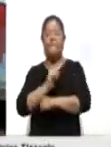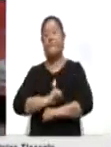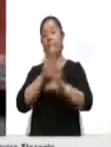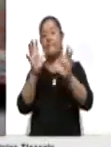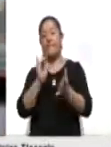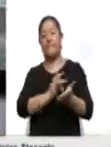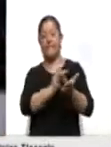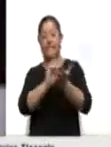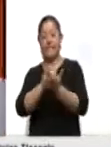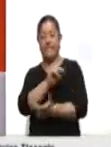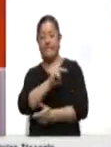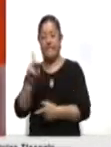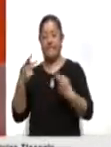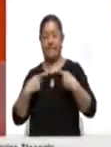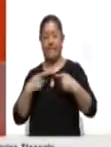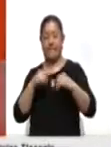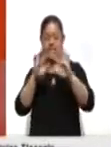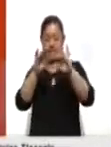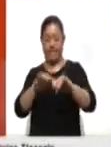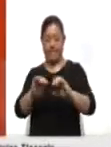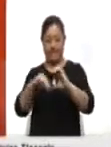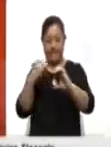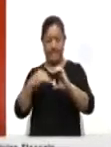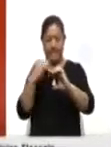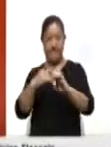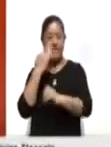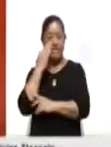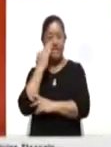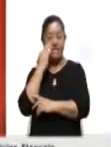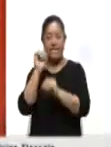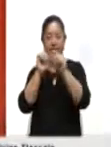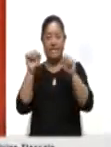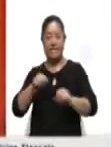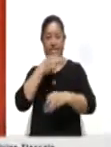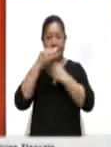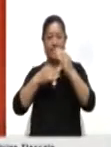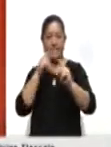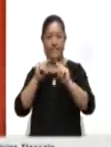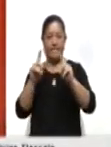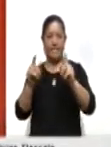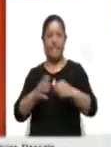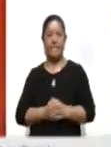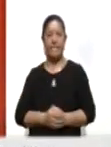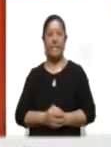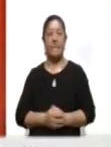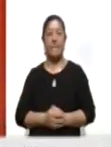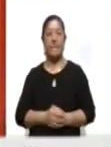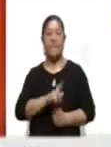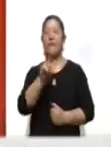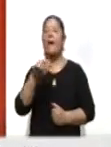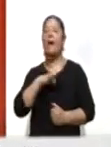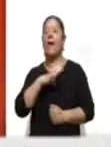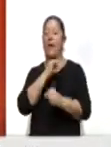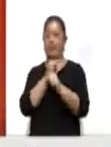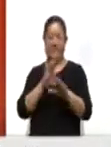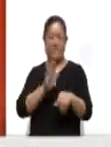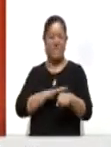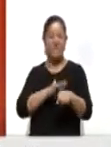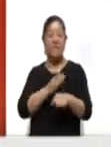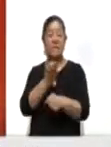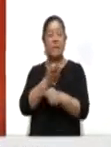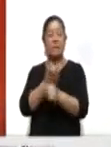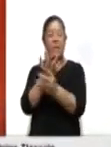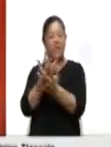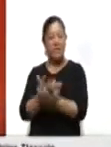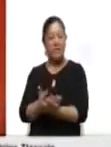agradecemos a quienes ya nos escriben a través de la cuenta de Facebook Sistema de Noticias Tlaxcala, más adelante tendremos más información y es momento